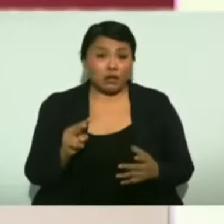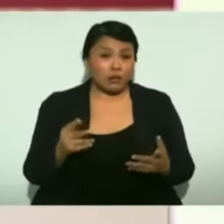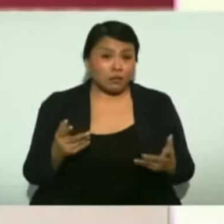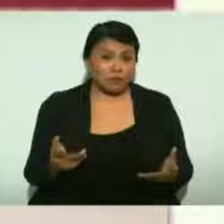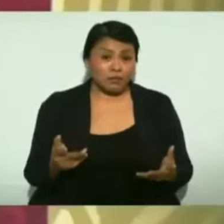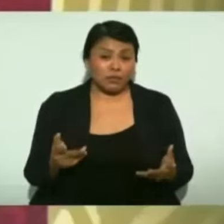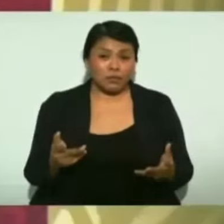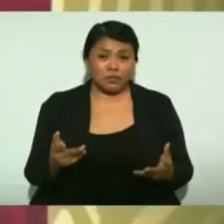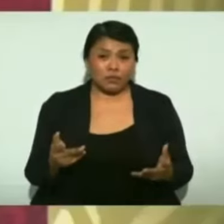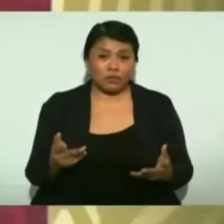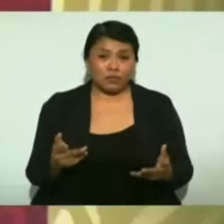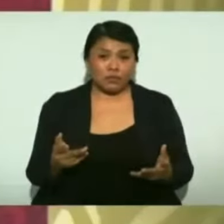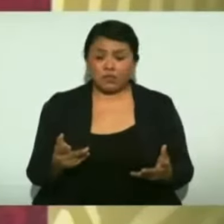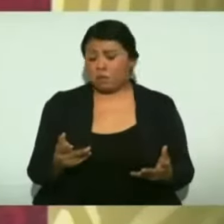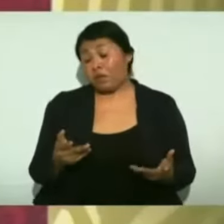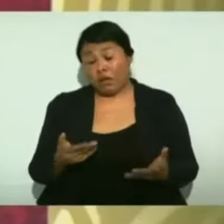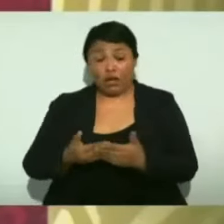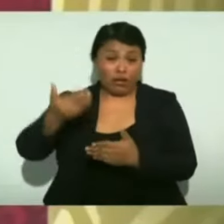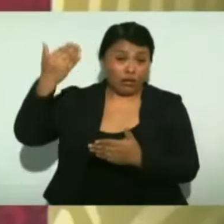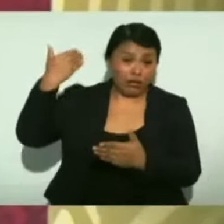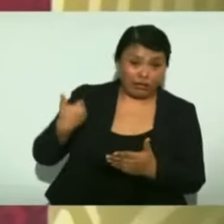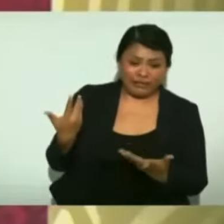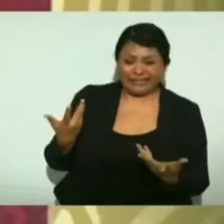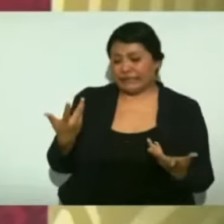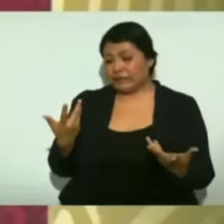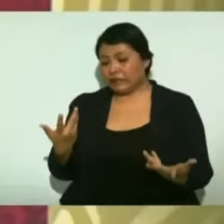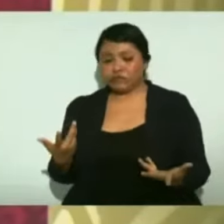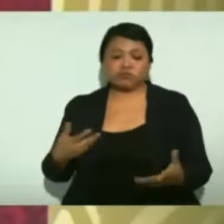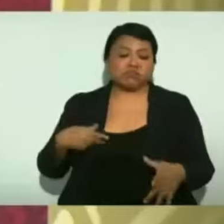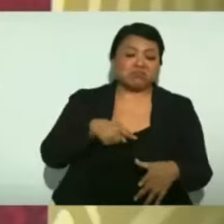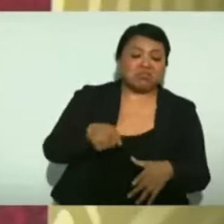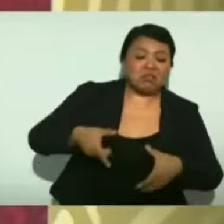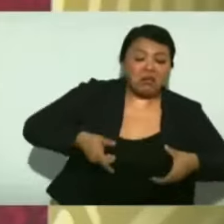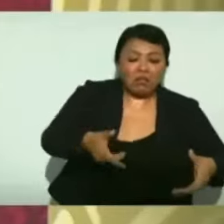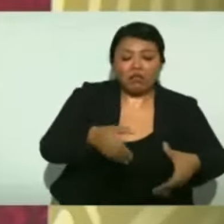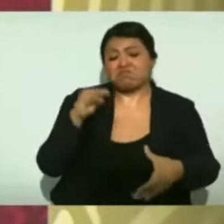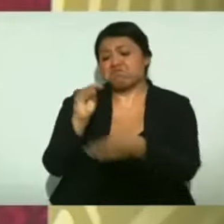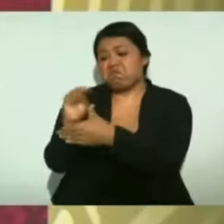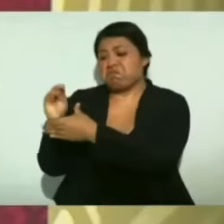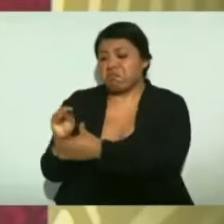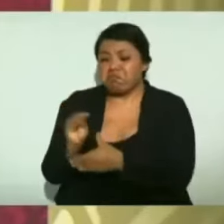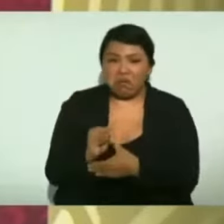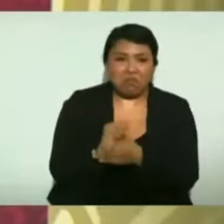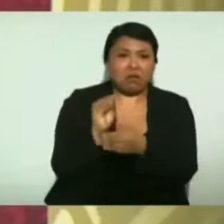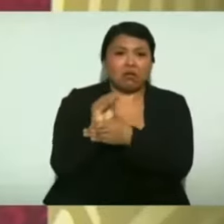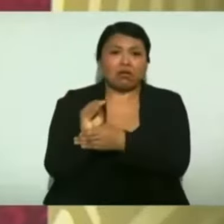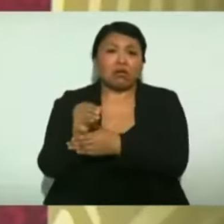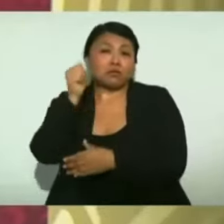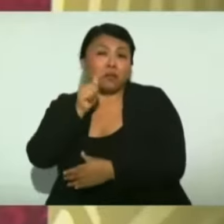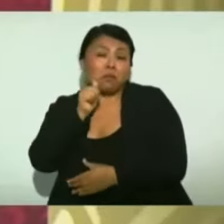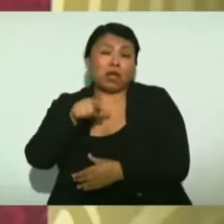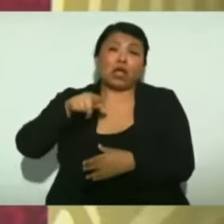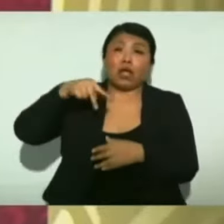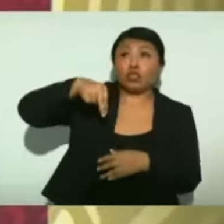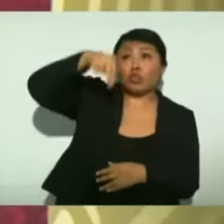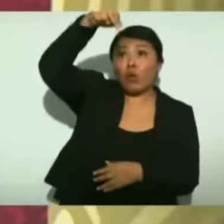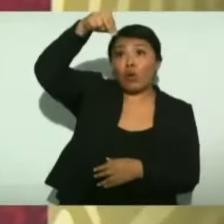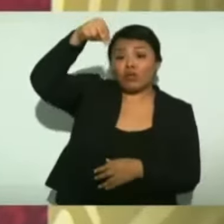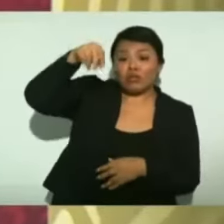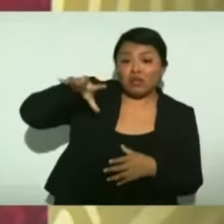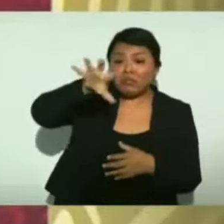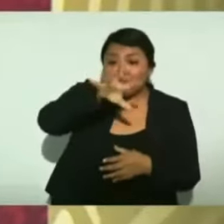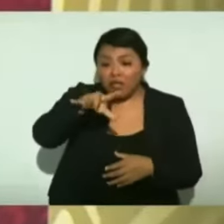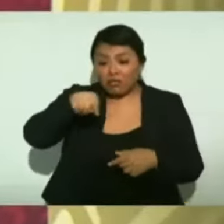que estaba completamente en el abandono. Crecía el norte, crecía el centro, crecía el bajío